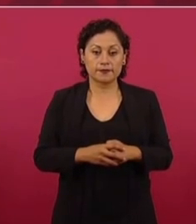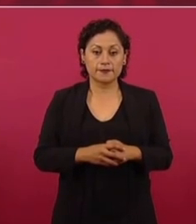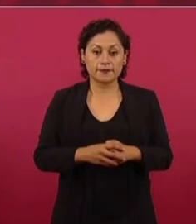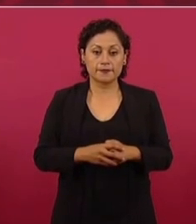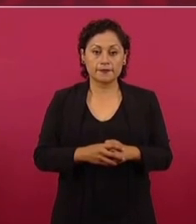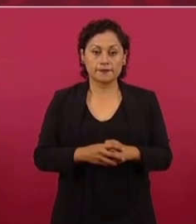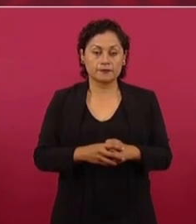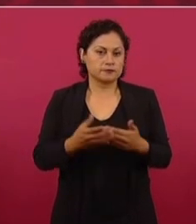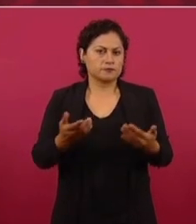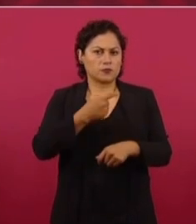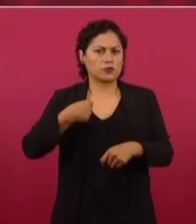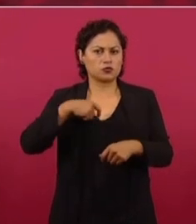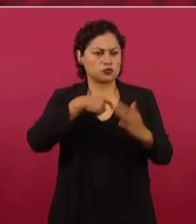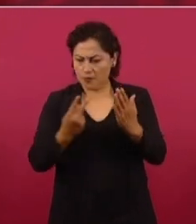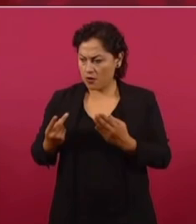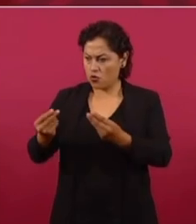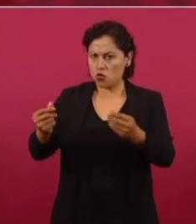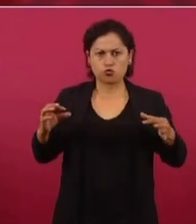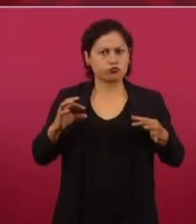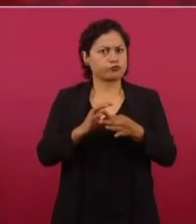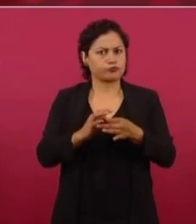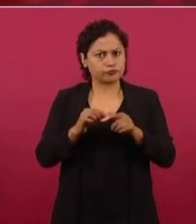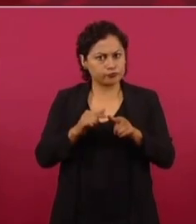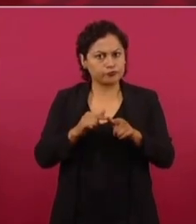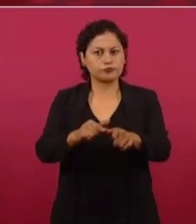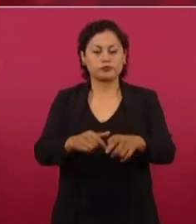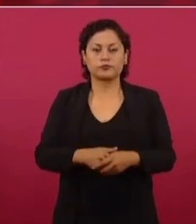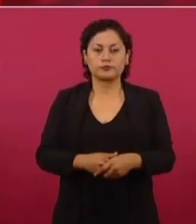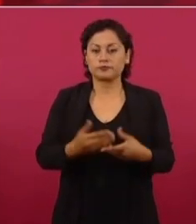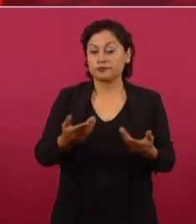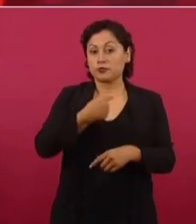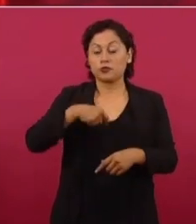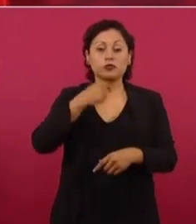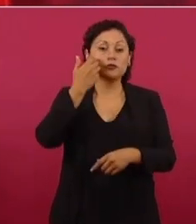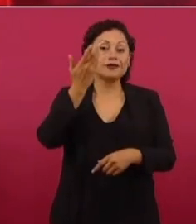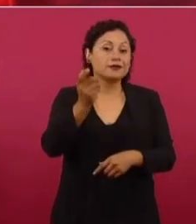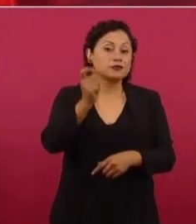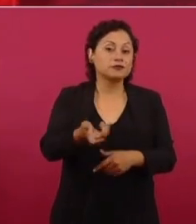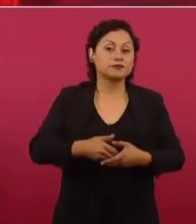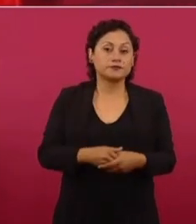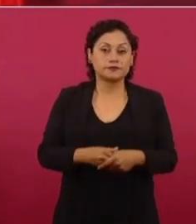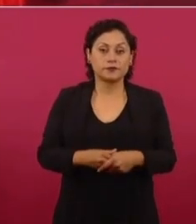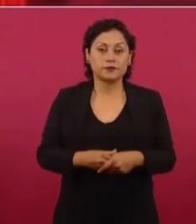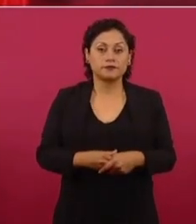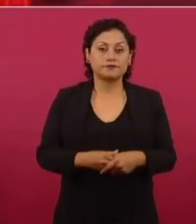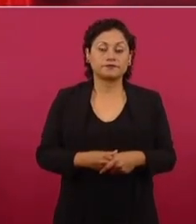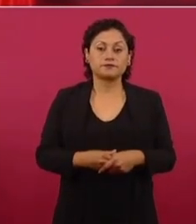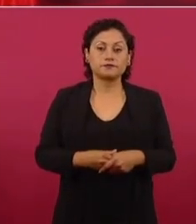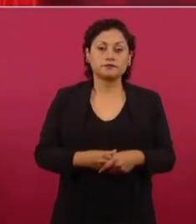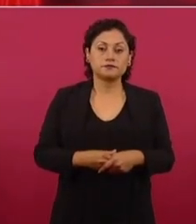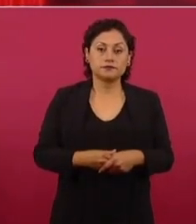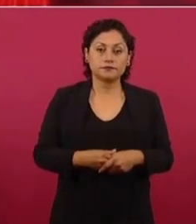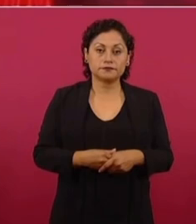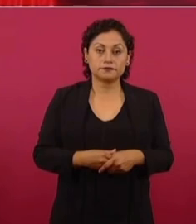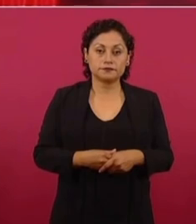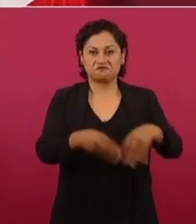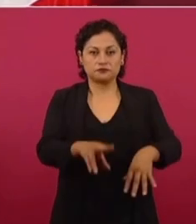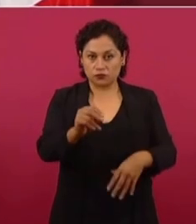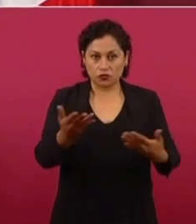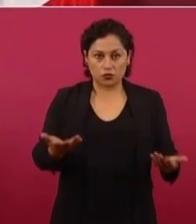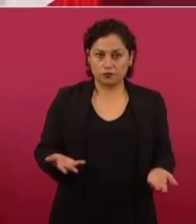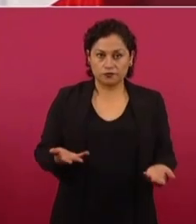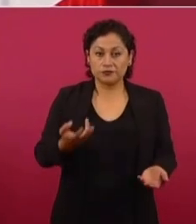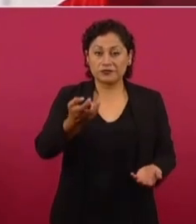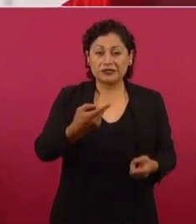Vamos acorde con el programa. Y lo que queremos es que no haya déficit.